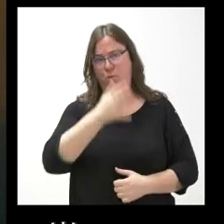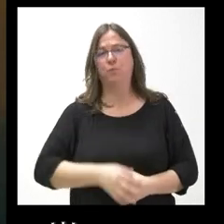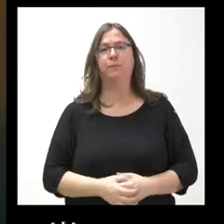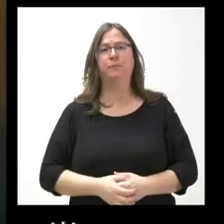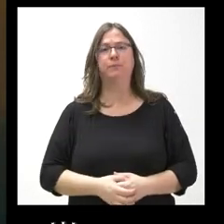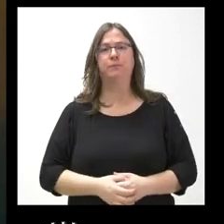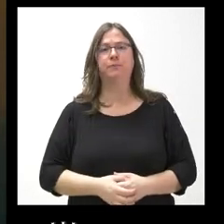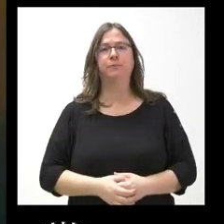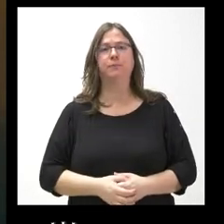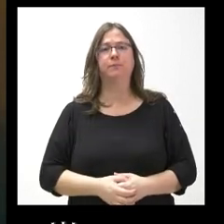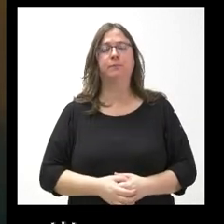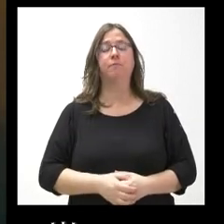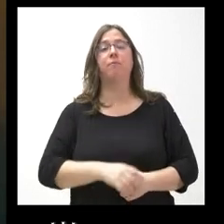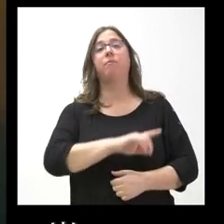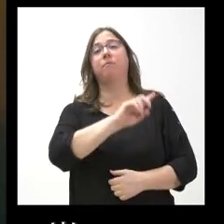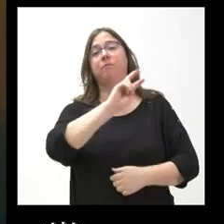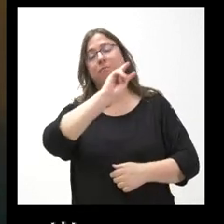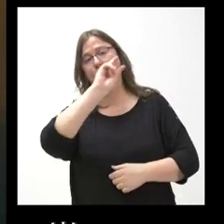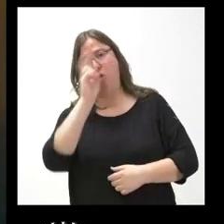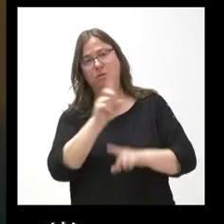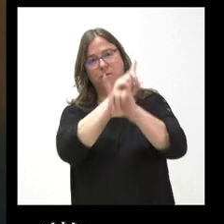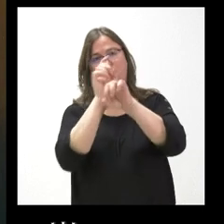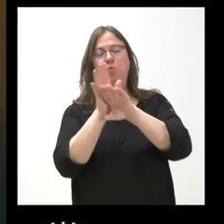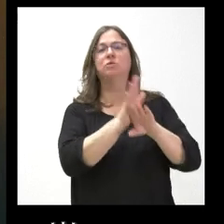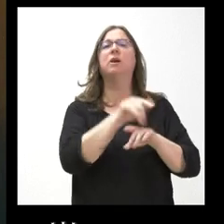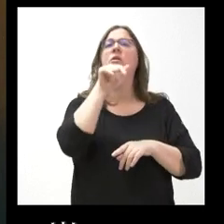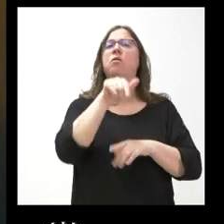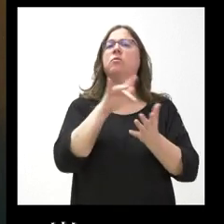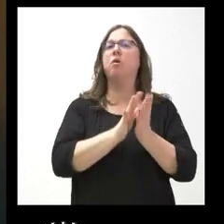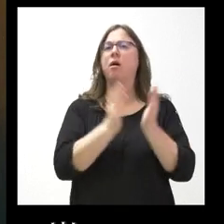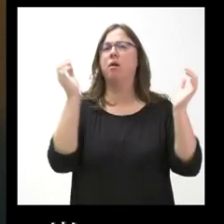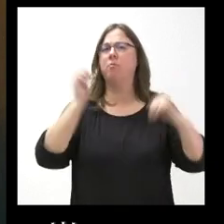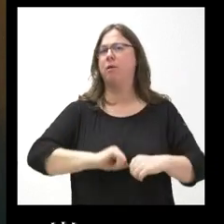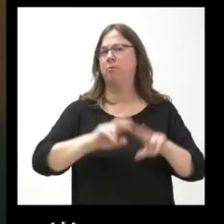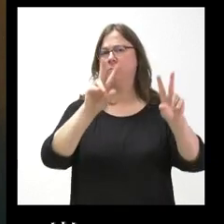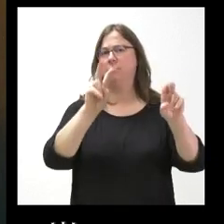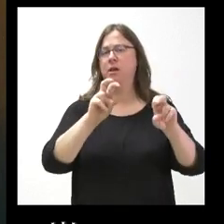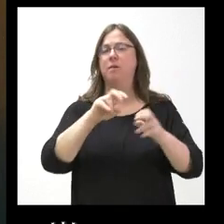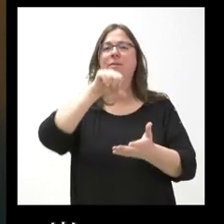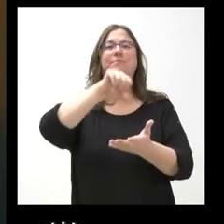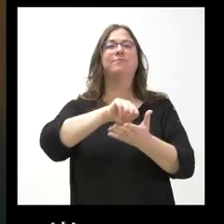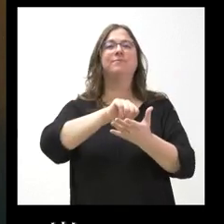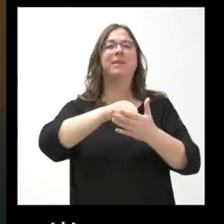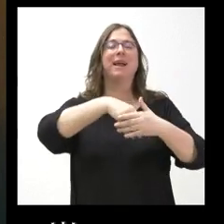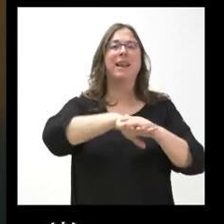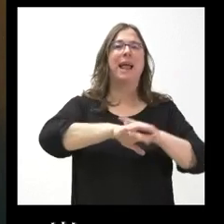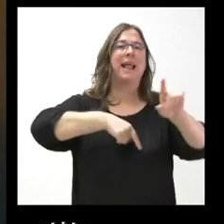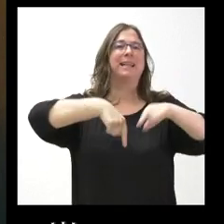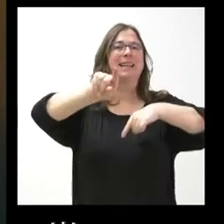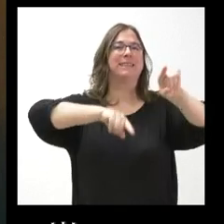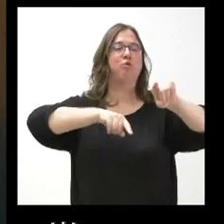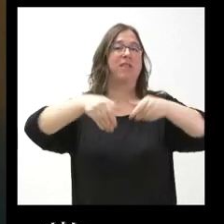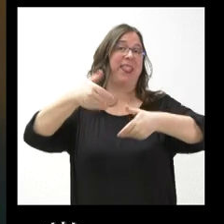Por otra parte, y al hilo de una aprobación de hoy respecto a la Central de Reservas del Transporte a la Demanda,